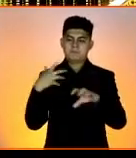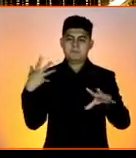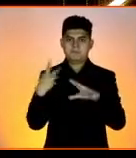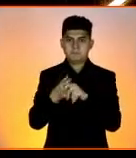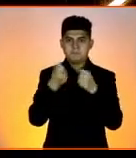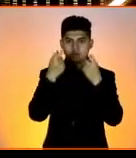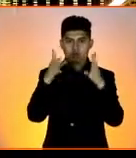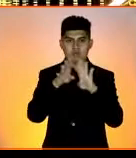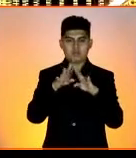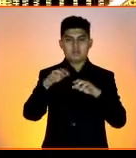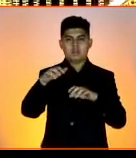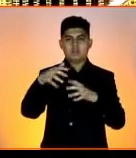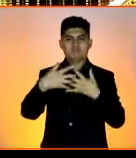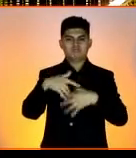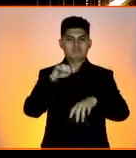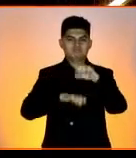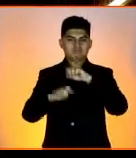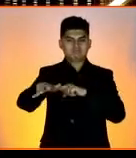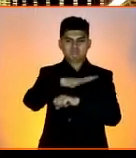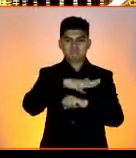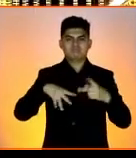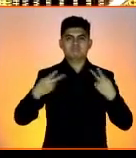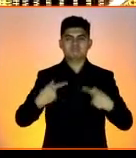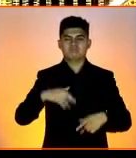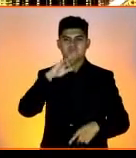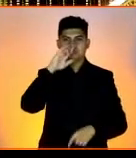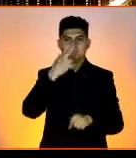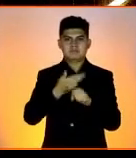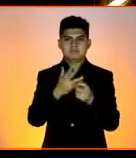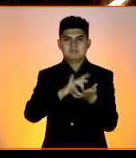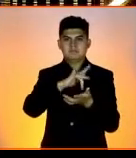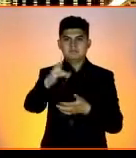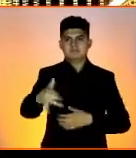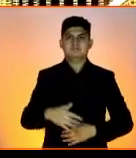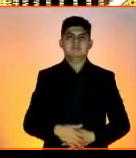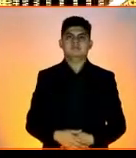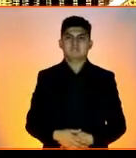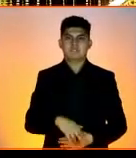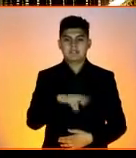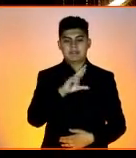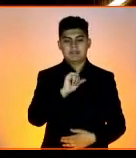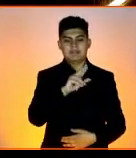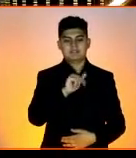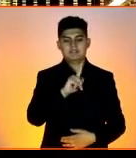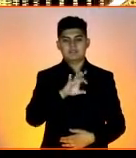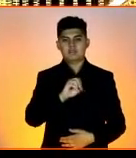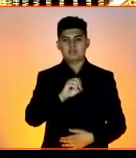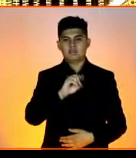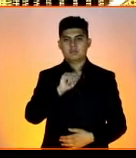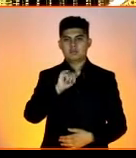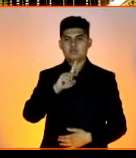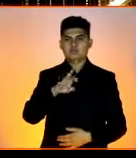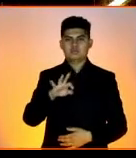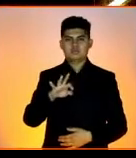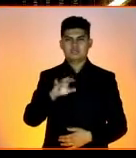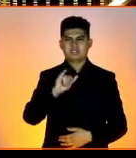reconocidos como una empresa socialmente responsable. Gracias. Raxo Proyectos Industriales, SADCB